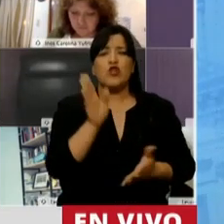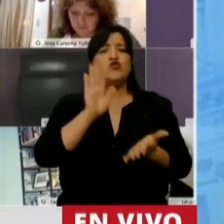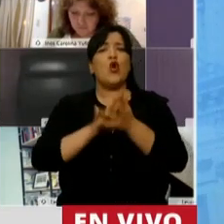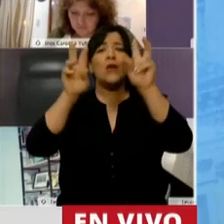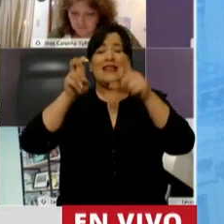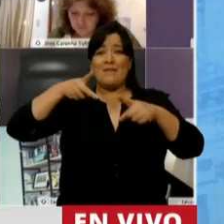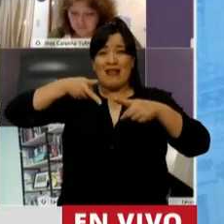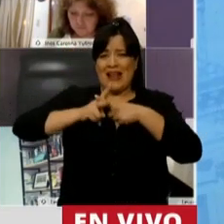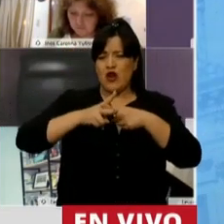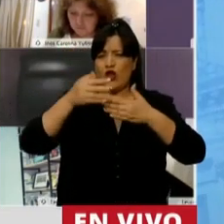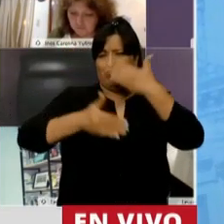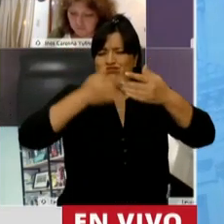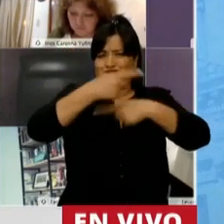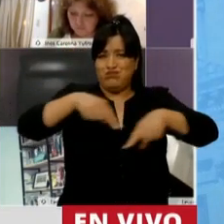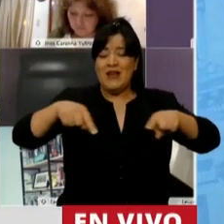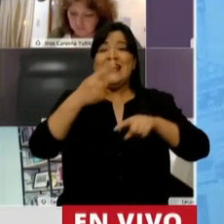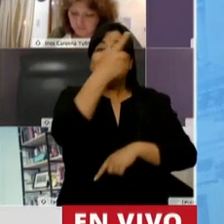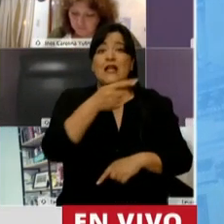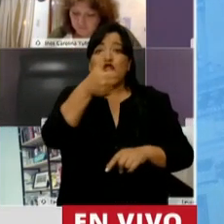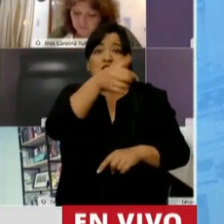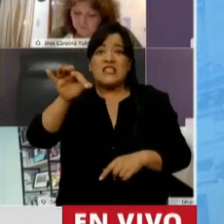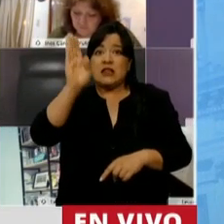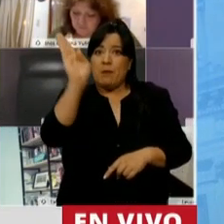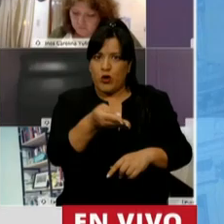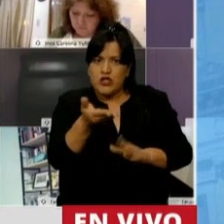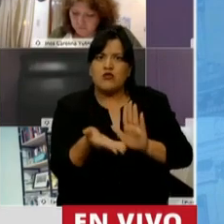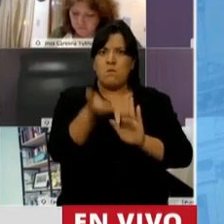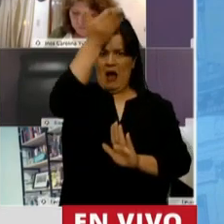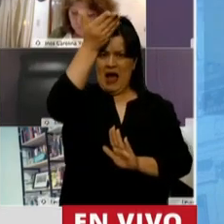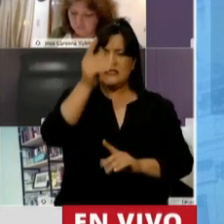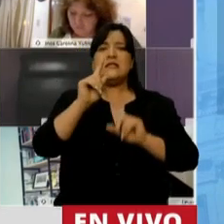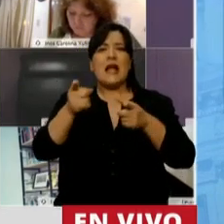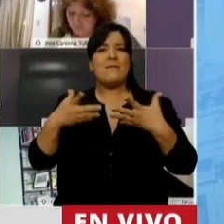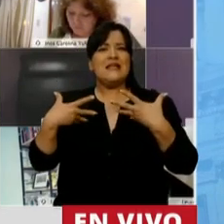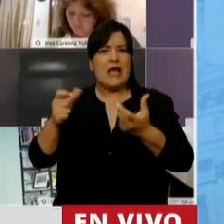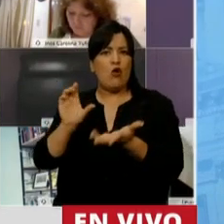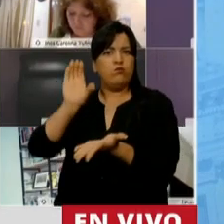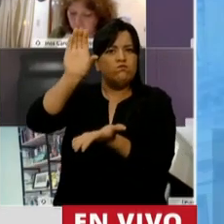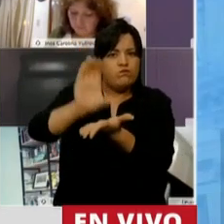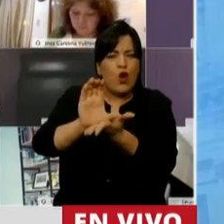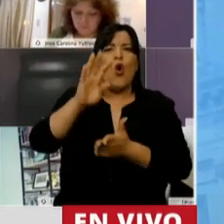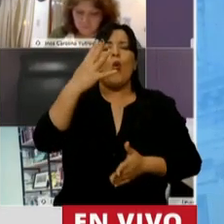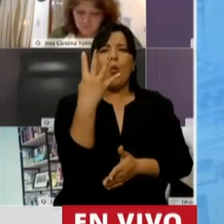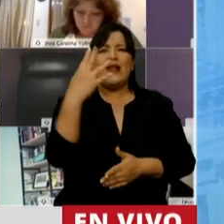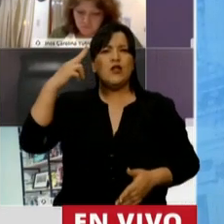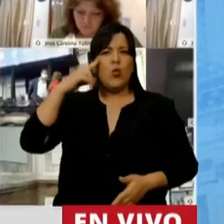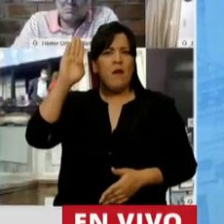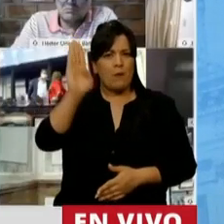vamos a incrementar un 160%. En salud se incrementará un 49%.